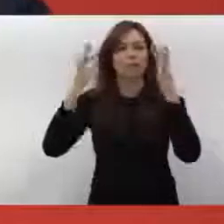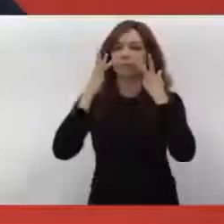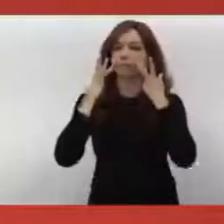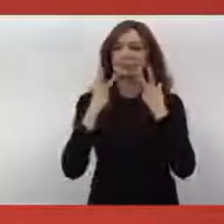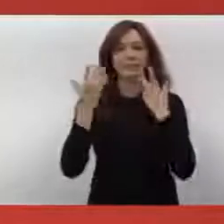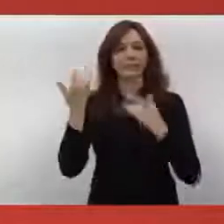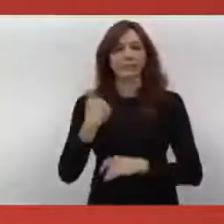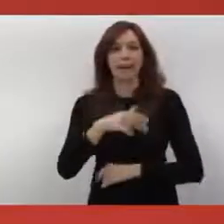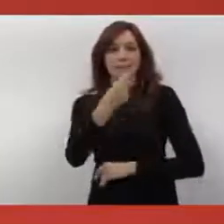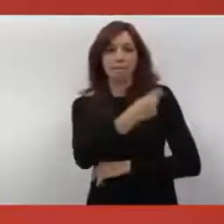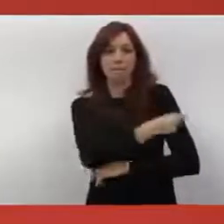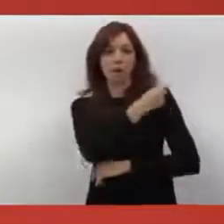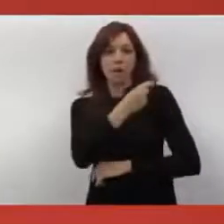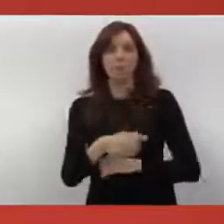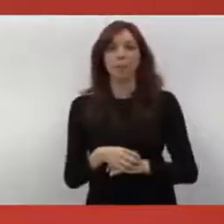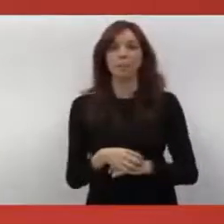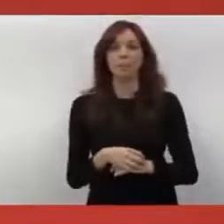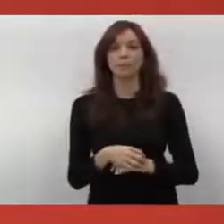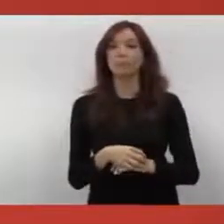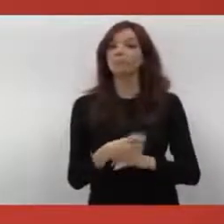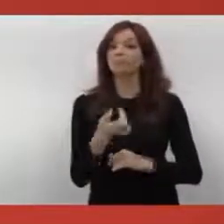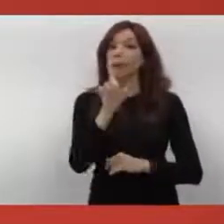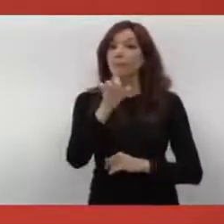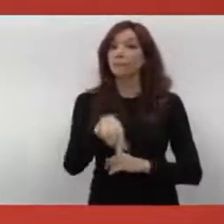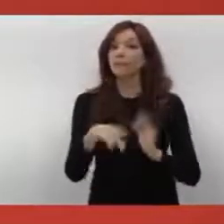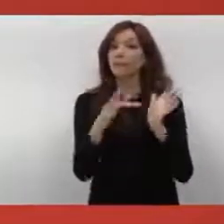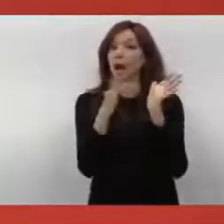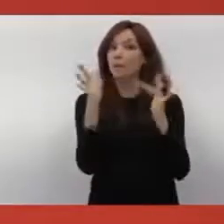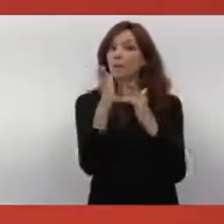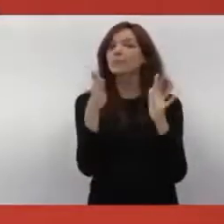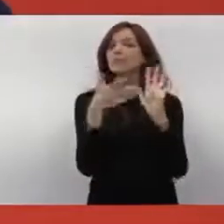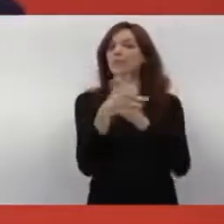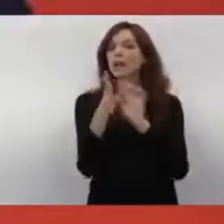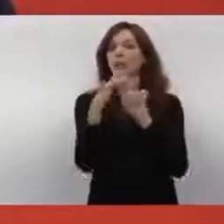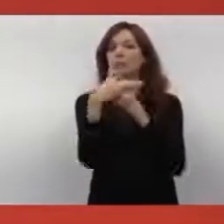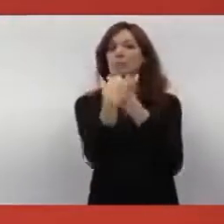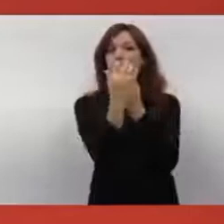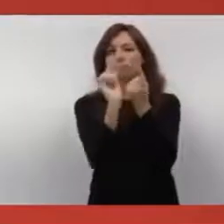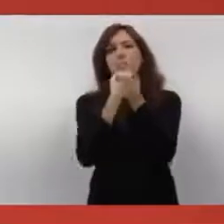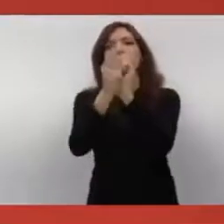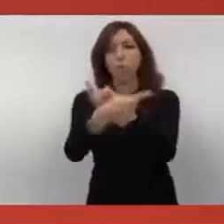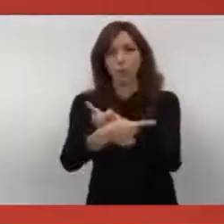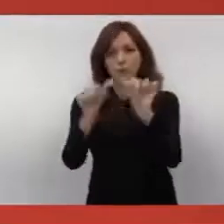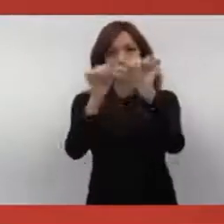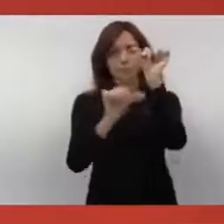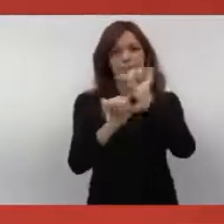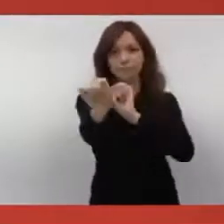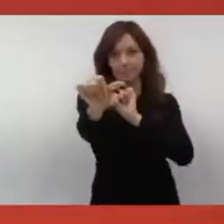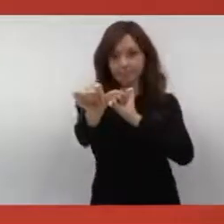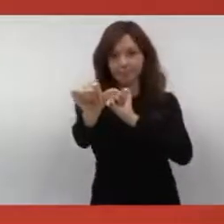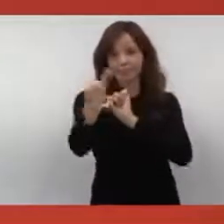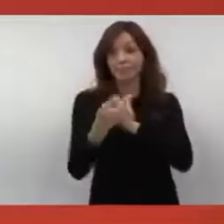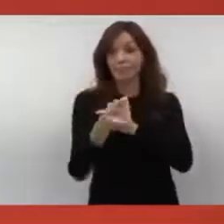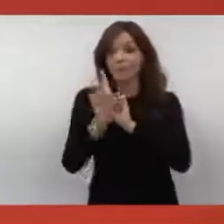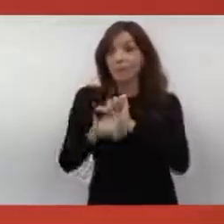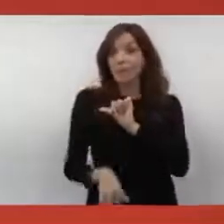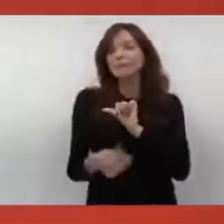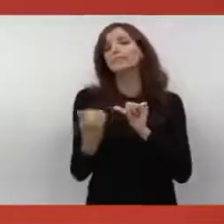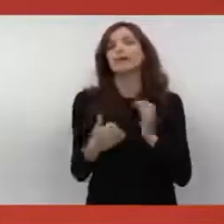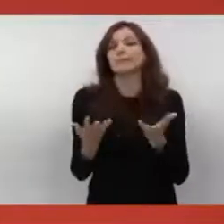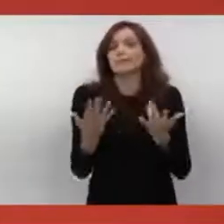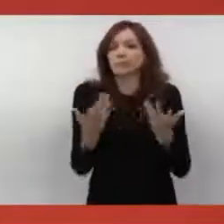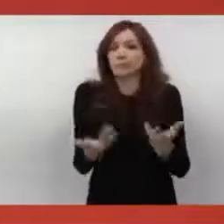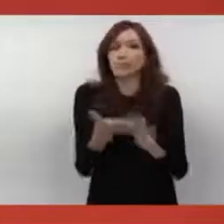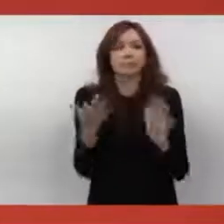El mes de abril tiene que ser el punto de inflexión, tiene que ser el mes donde se acelere el